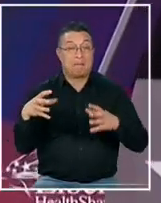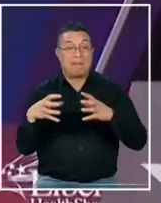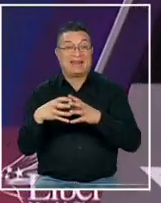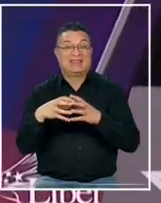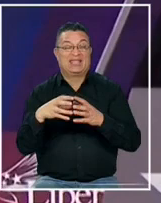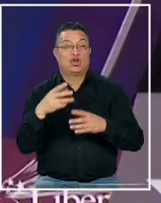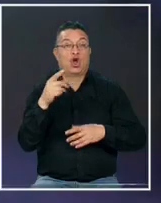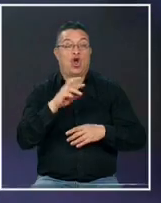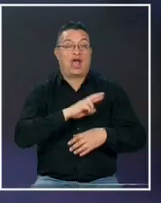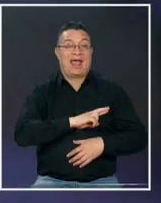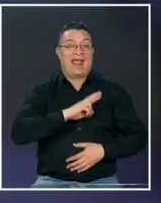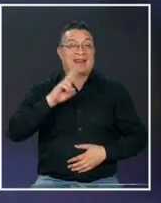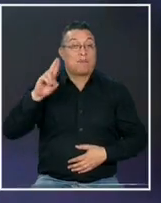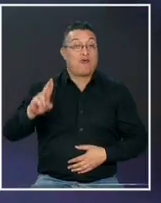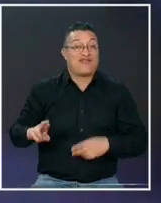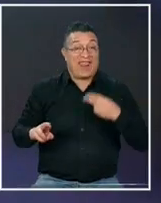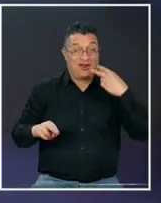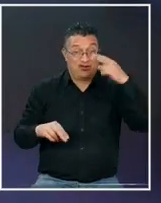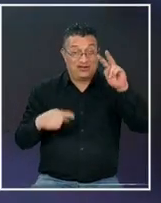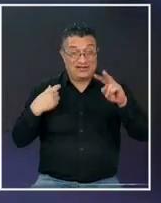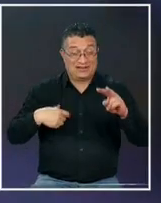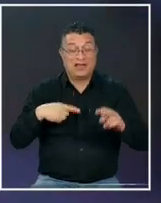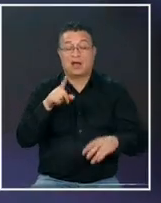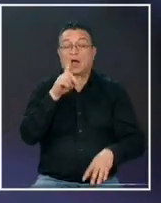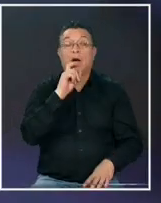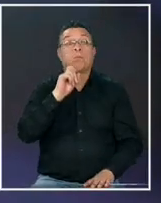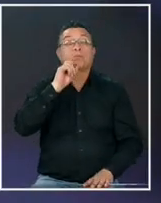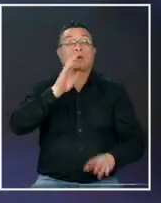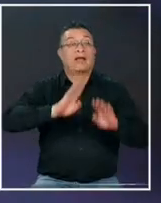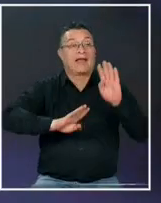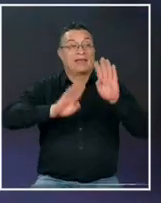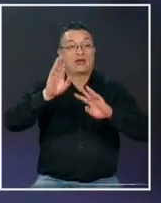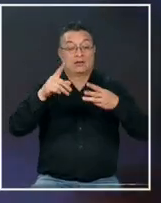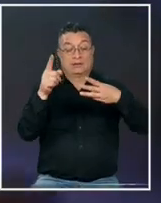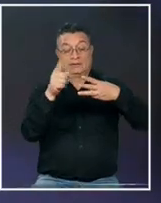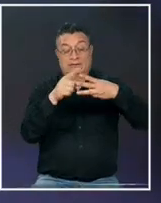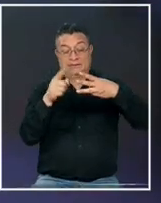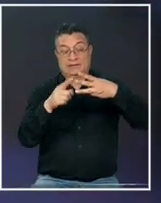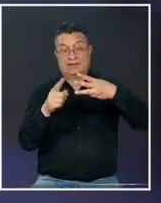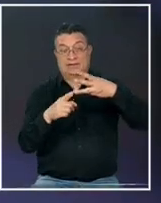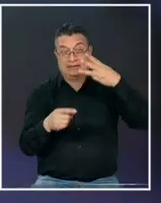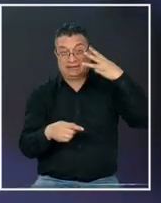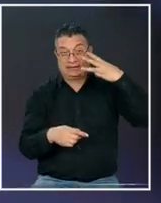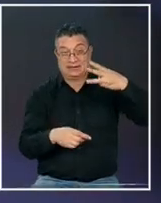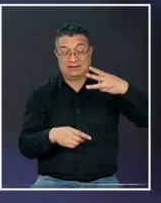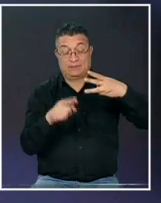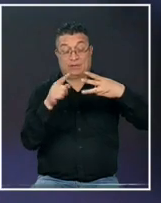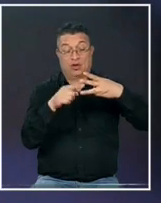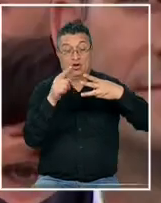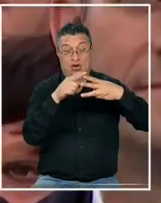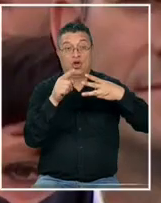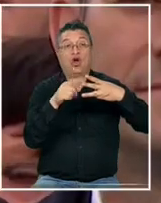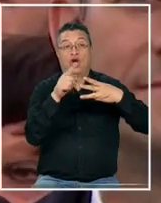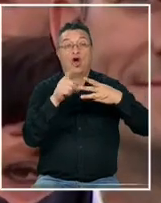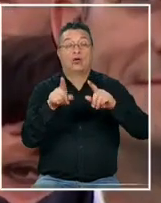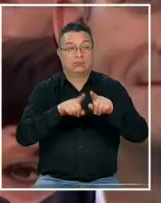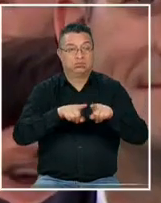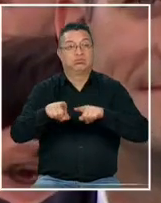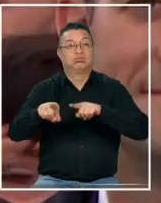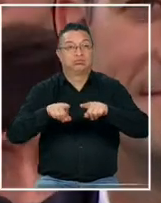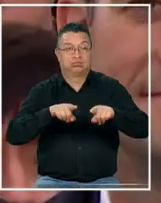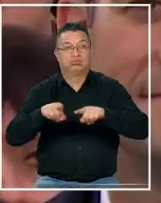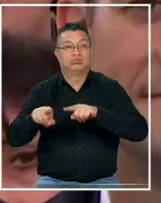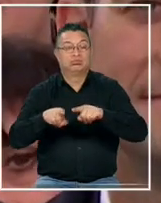tiene que primero decidir o elegir quién va a ser su candidato hay tres candidatos hay varios exactamente pero hay tres candidatos que están ahí en la carrera